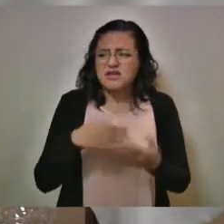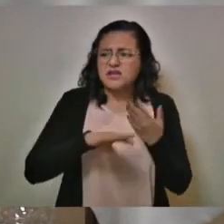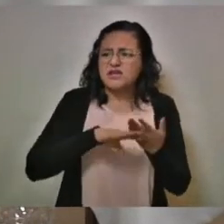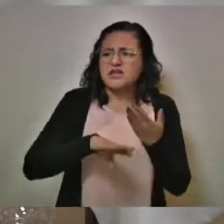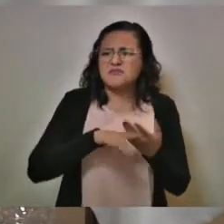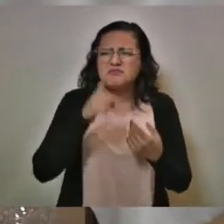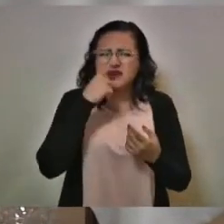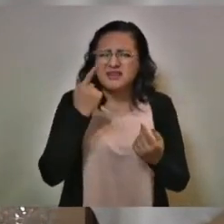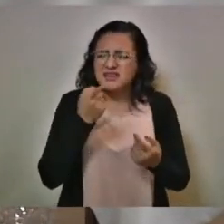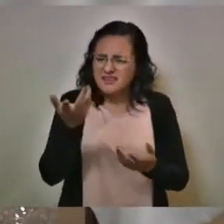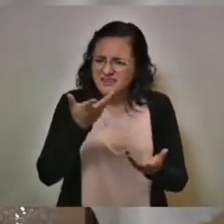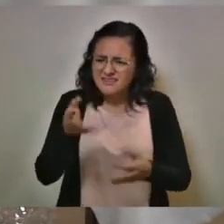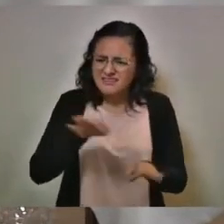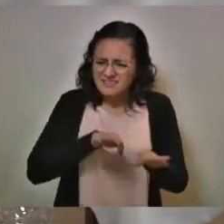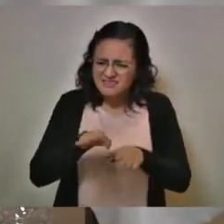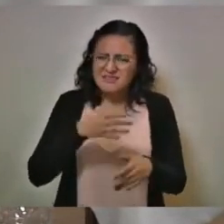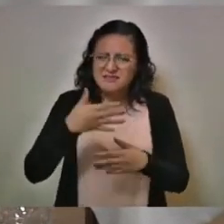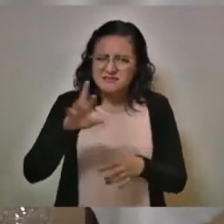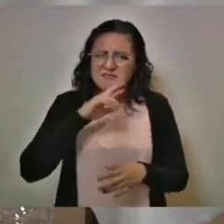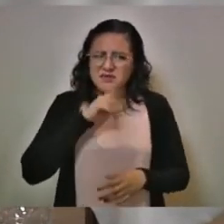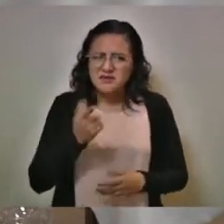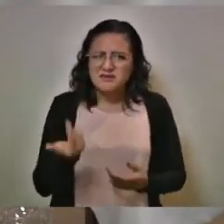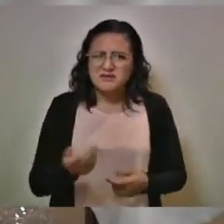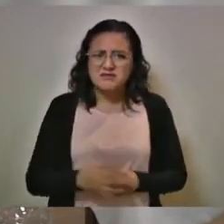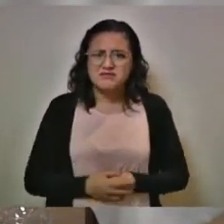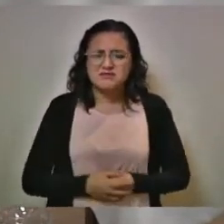Les recomiendo acciones positivas.